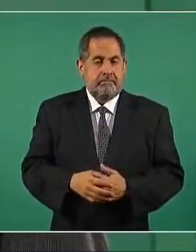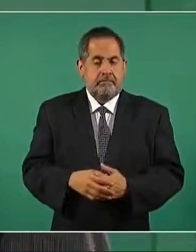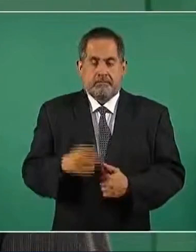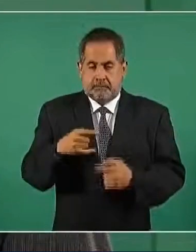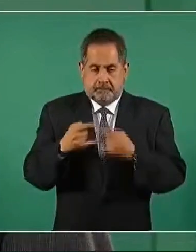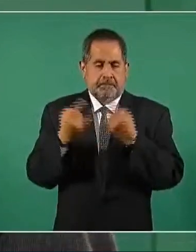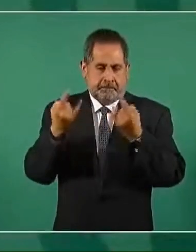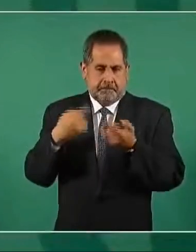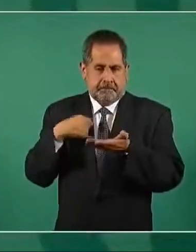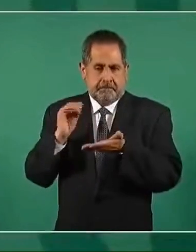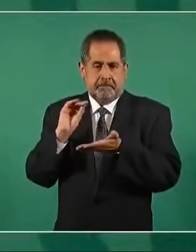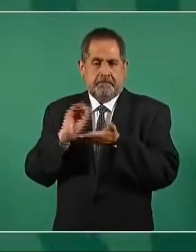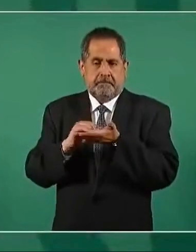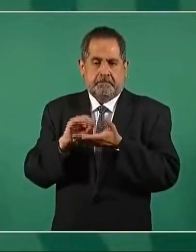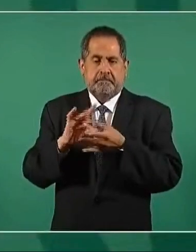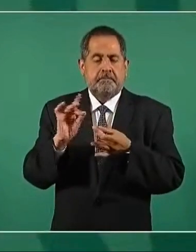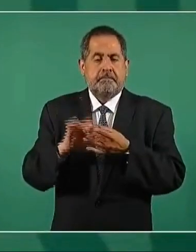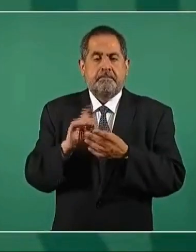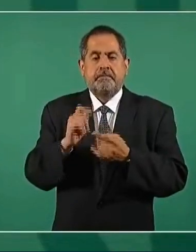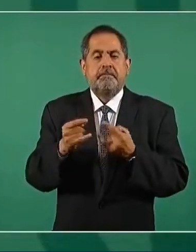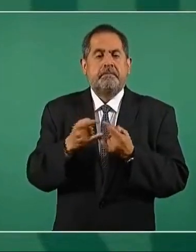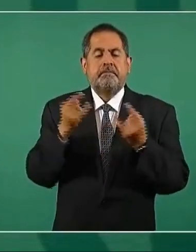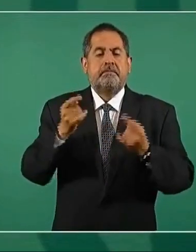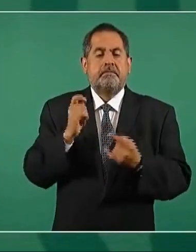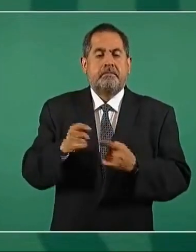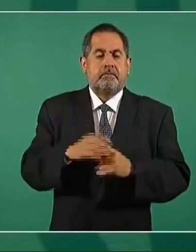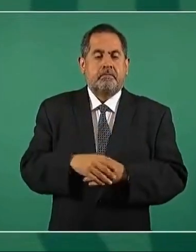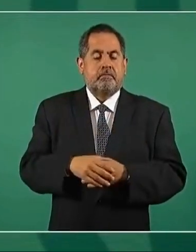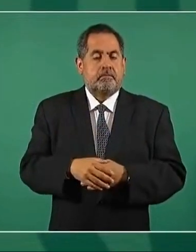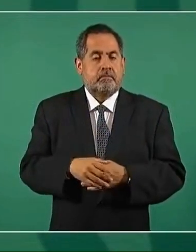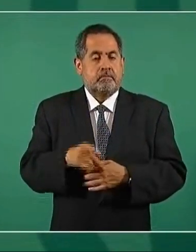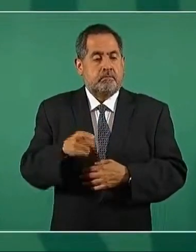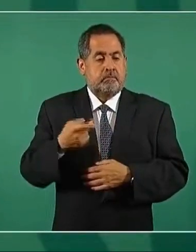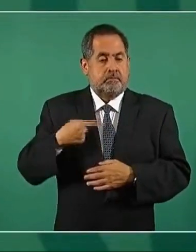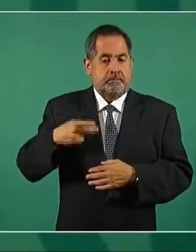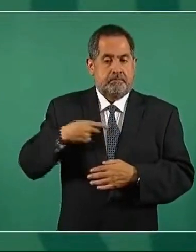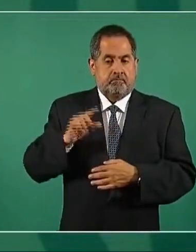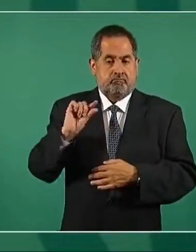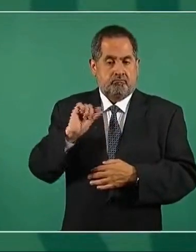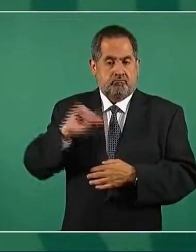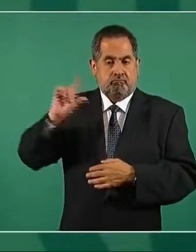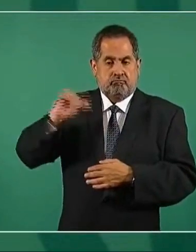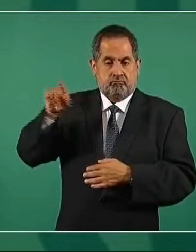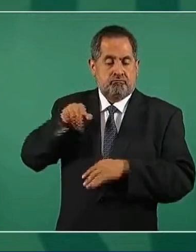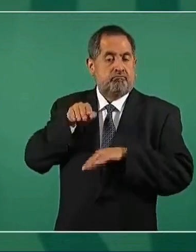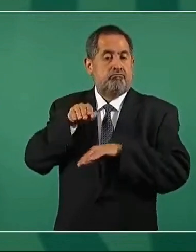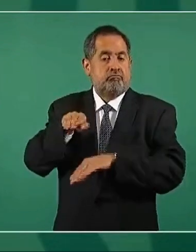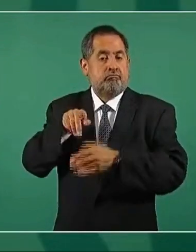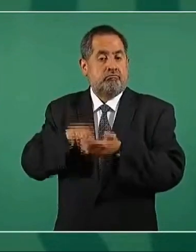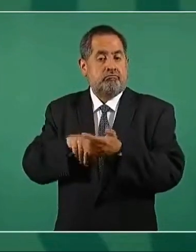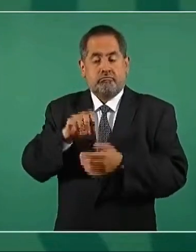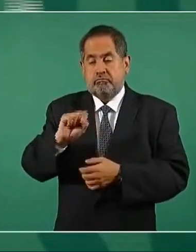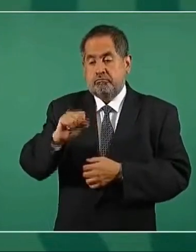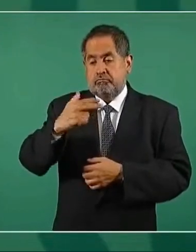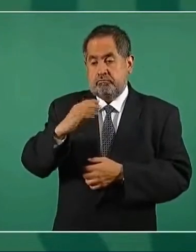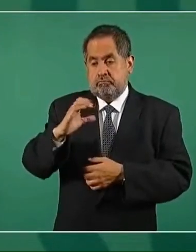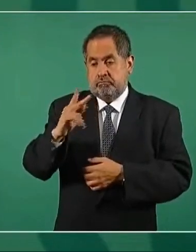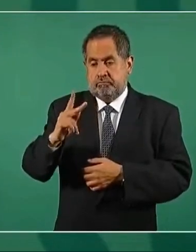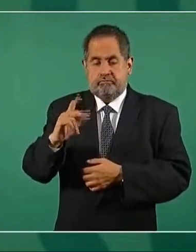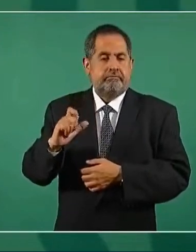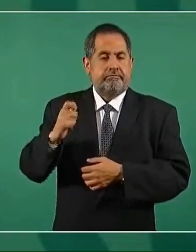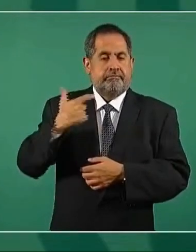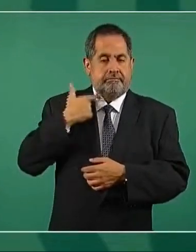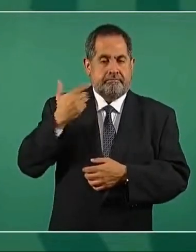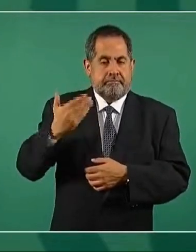cuento de un funcionario de Hacienda del pasado